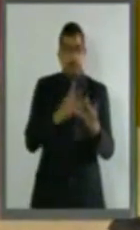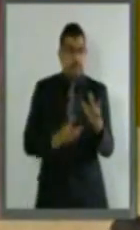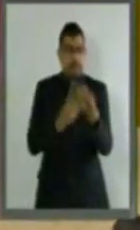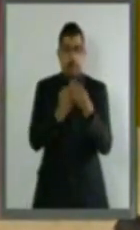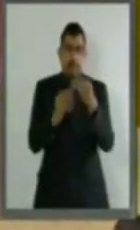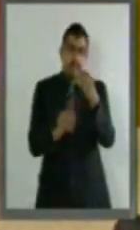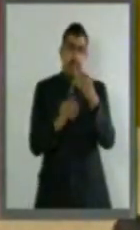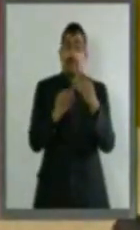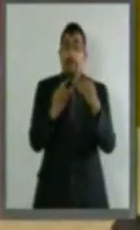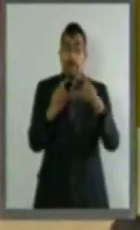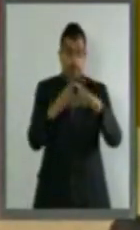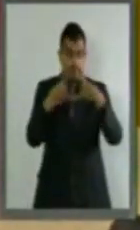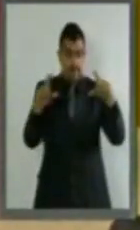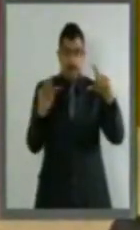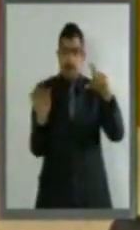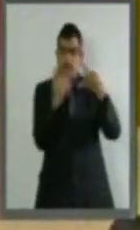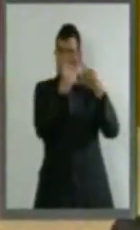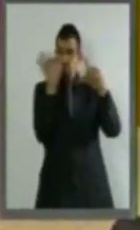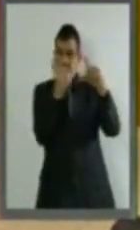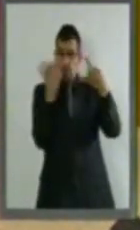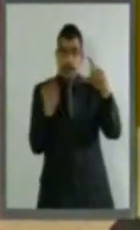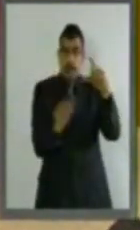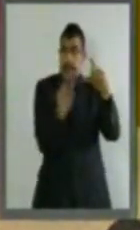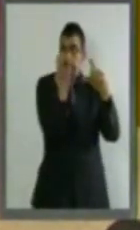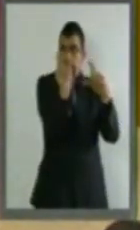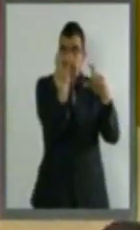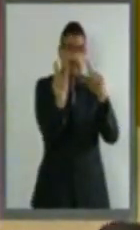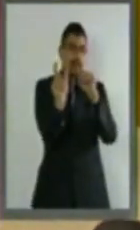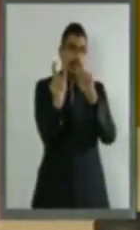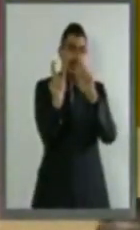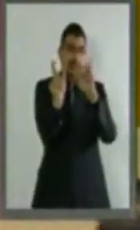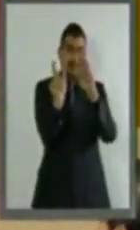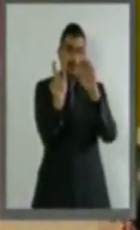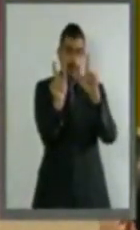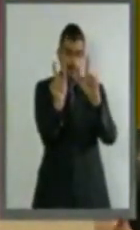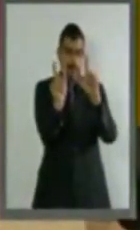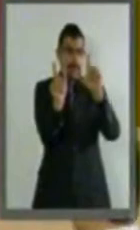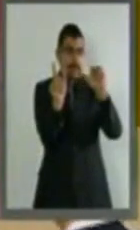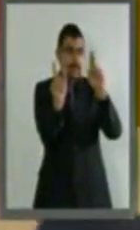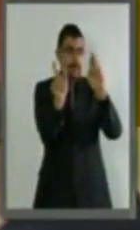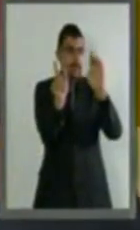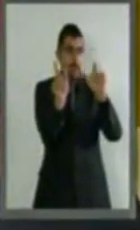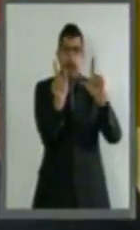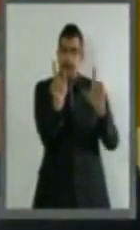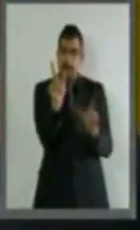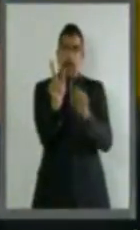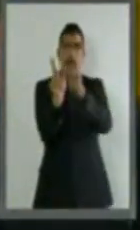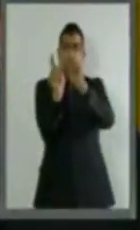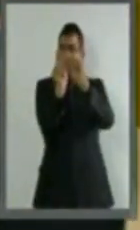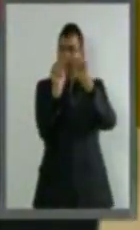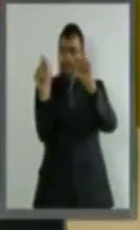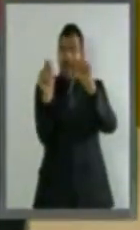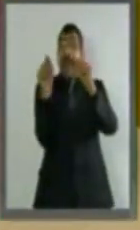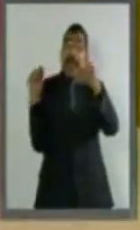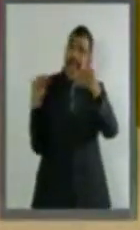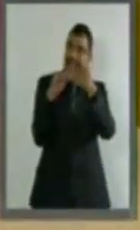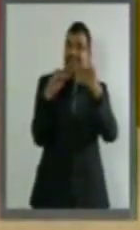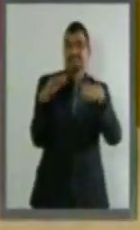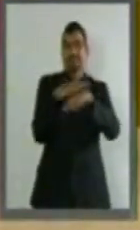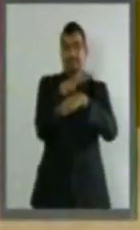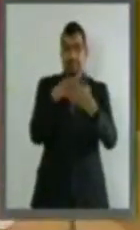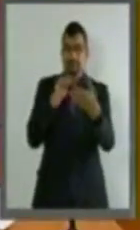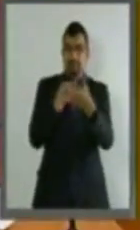este primer párrafo el término de tribunales laborales con el objeto de dejar en manifiesto que,